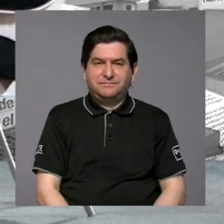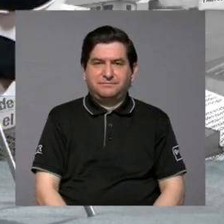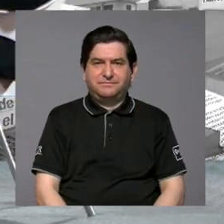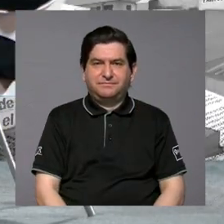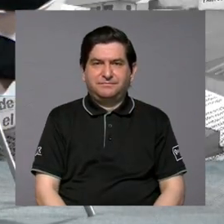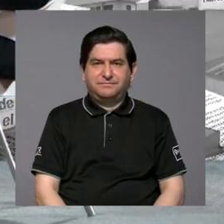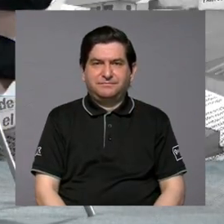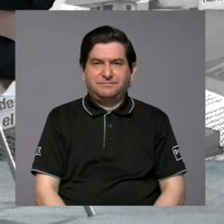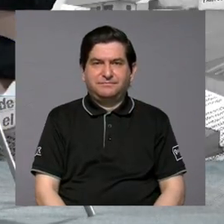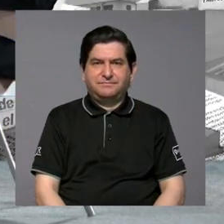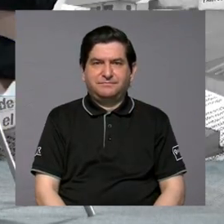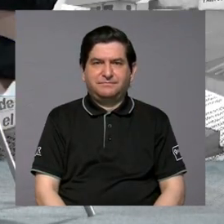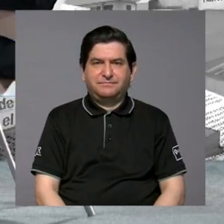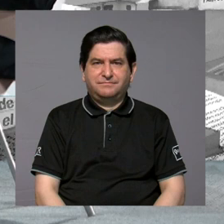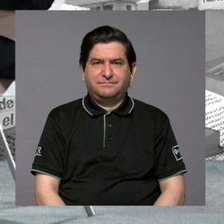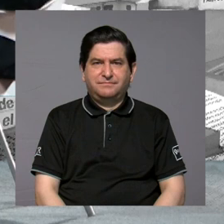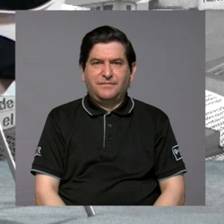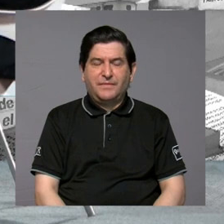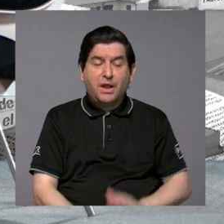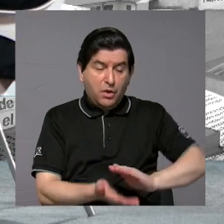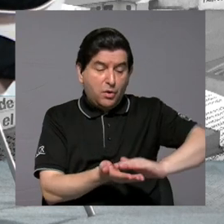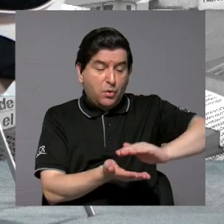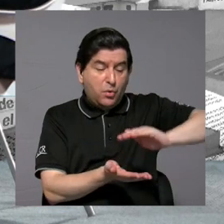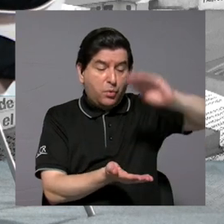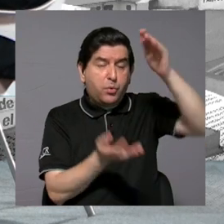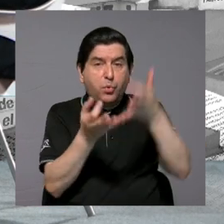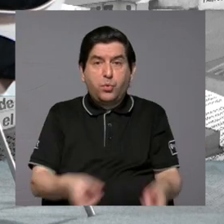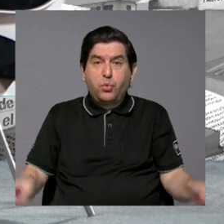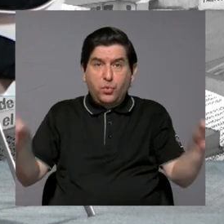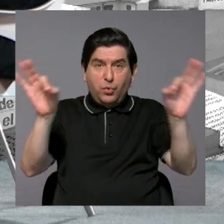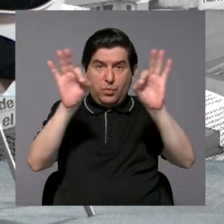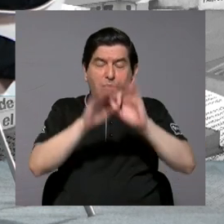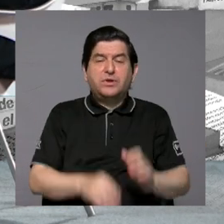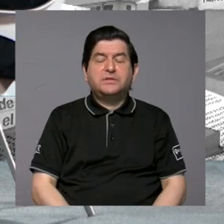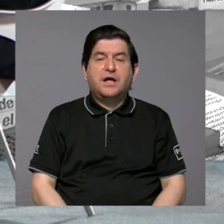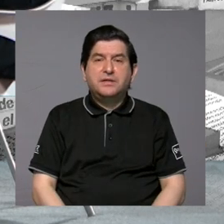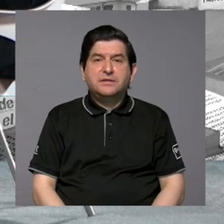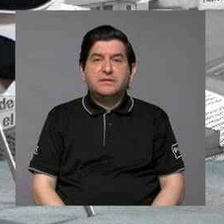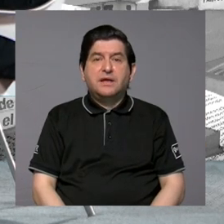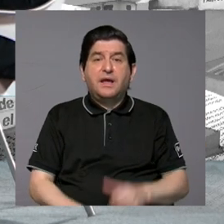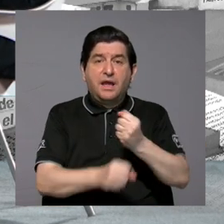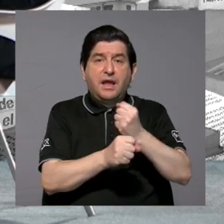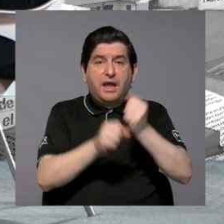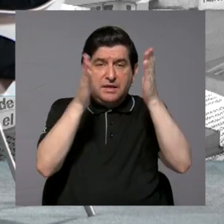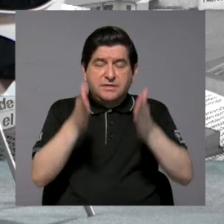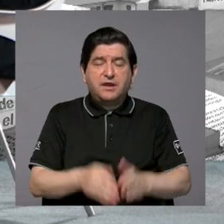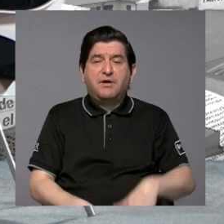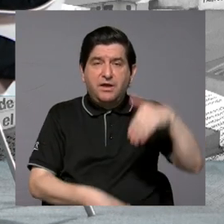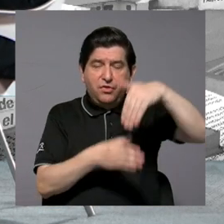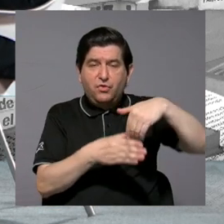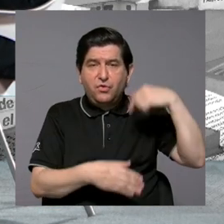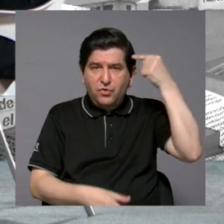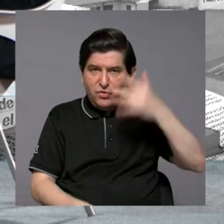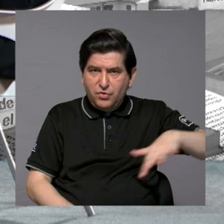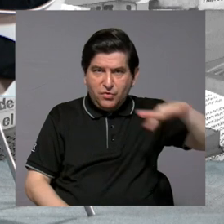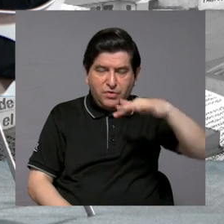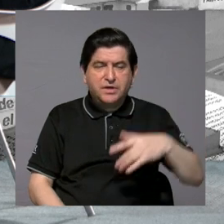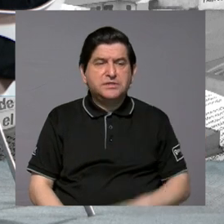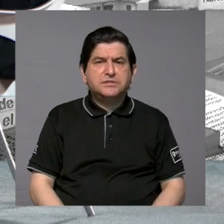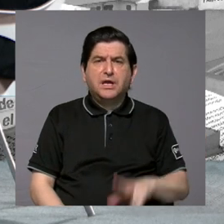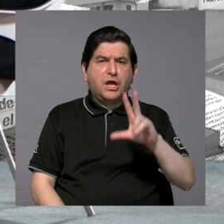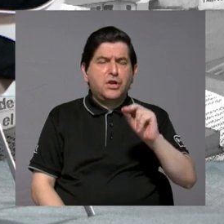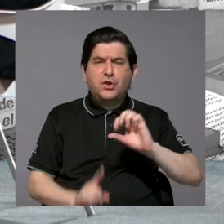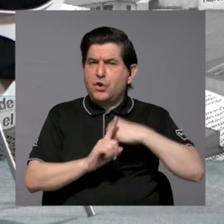ha habido un crecimiento importante, la planilla del Estado, que hay desigualdades. Entonces me parece que